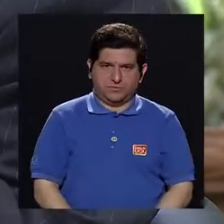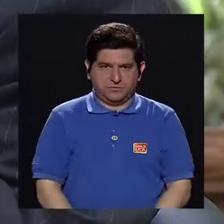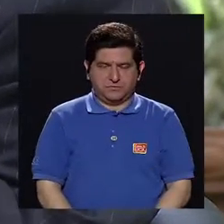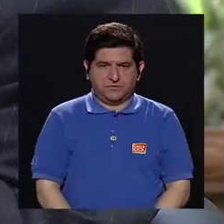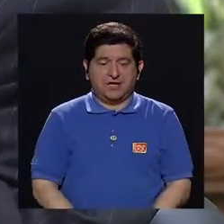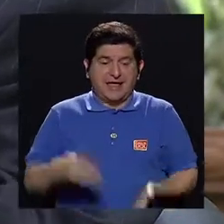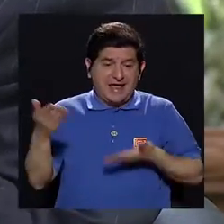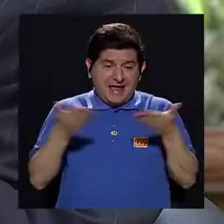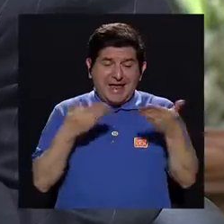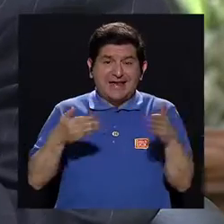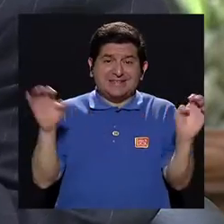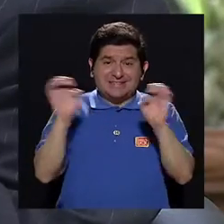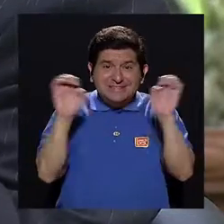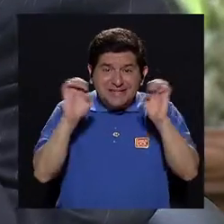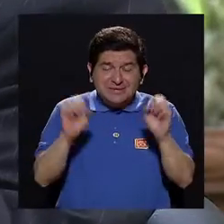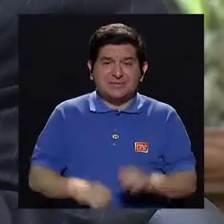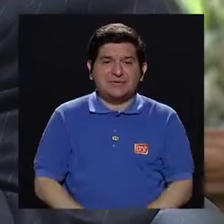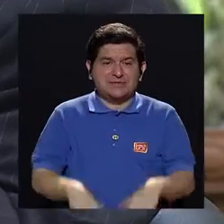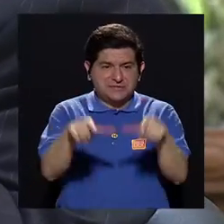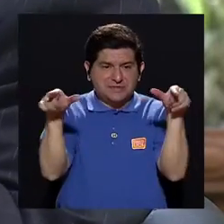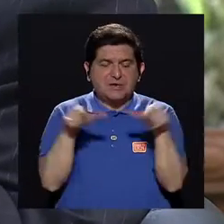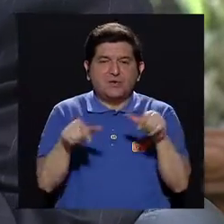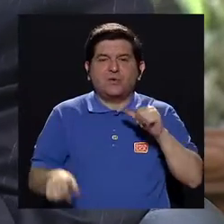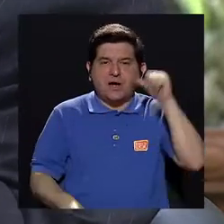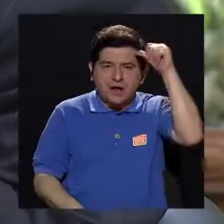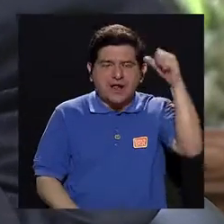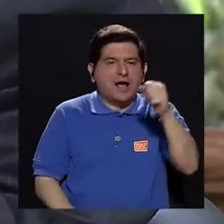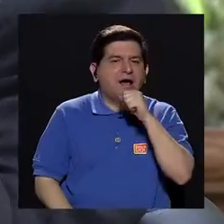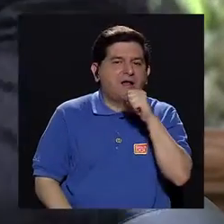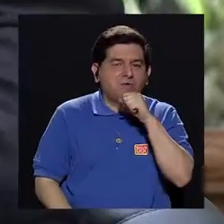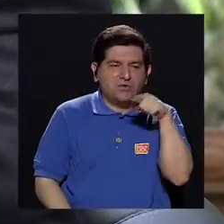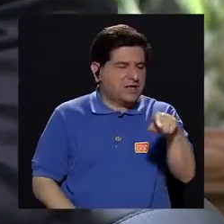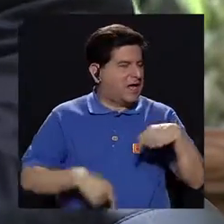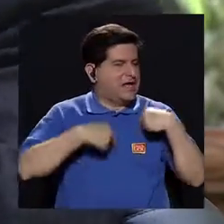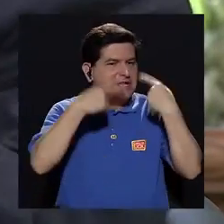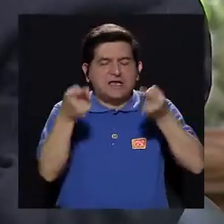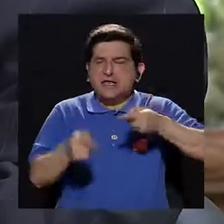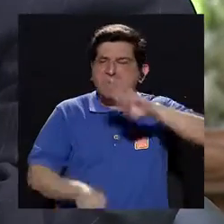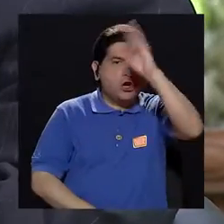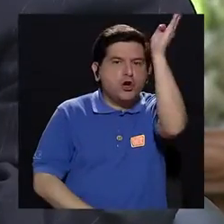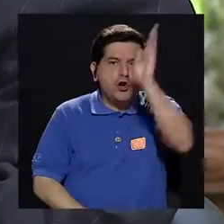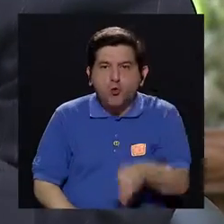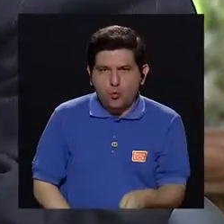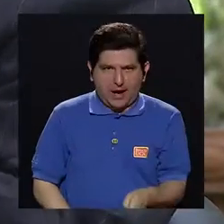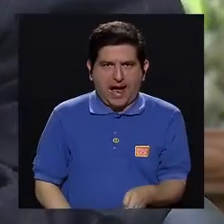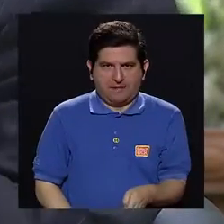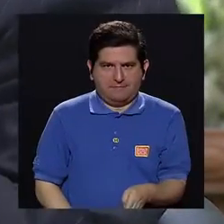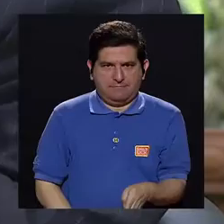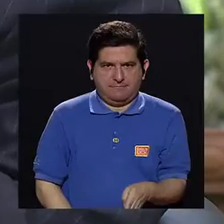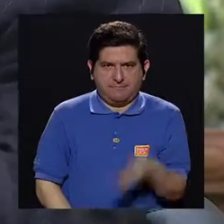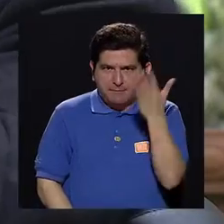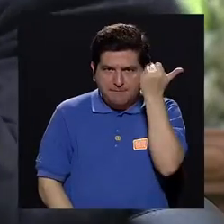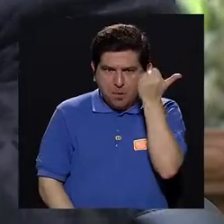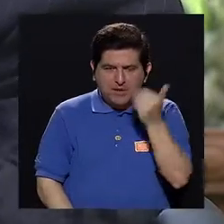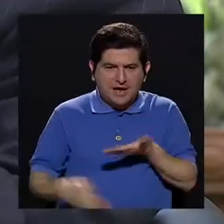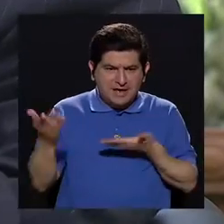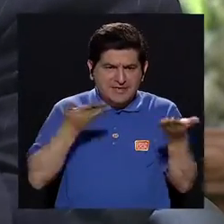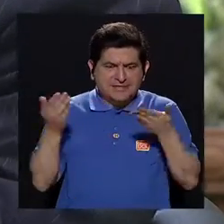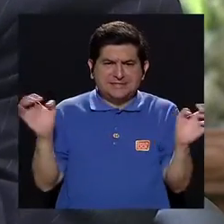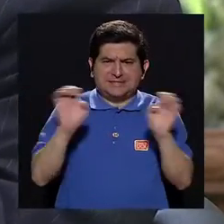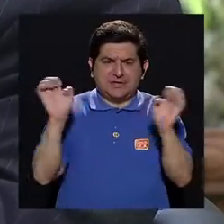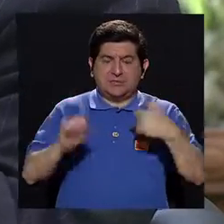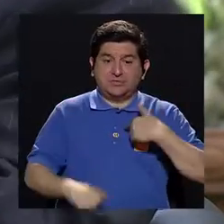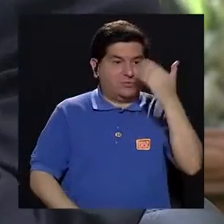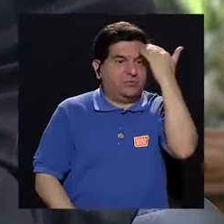el servicio de emergencias es un lugar donde los adultos mayores no deben ir nunca. ¿Por qué? Porque en los servicios de